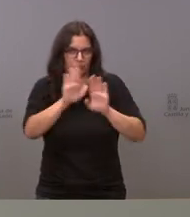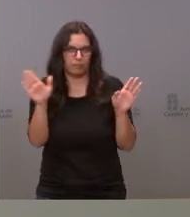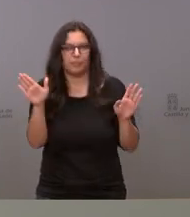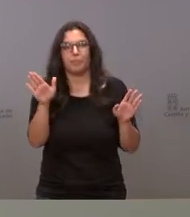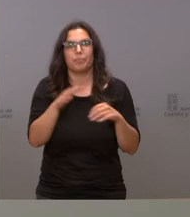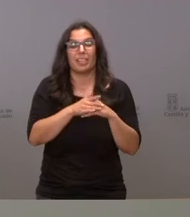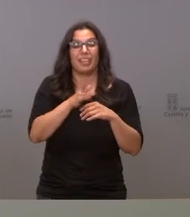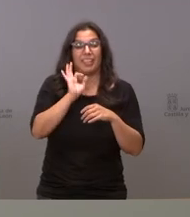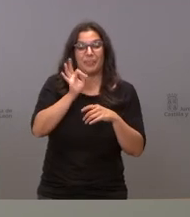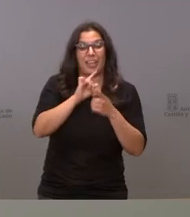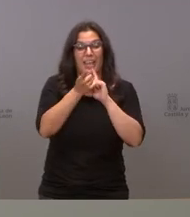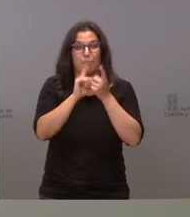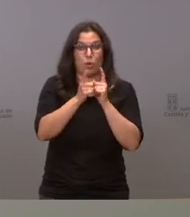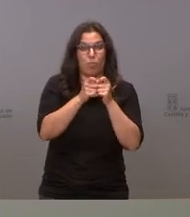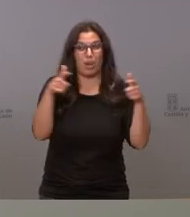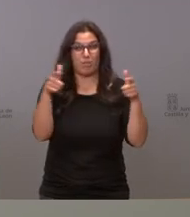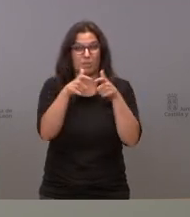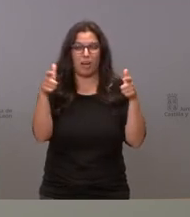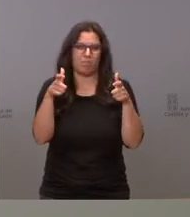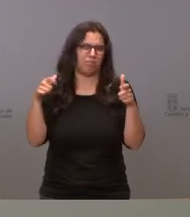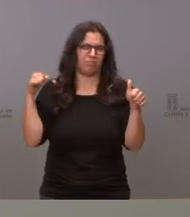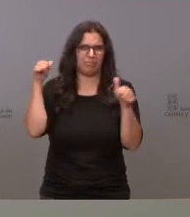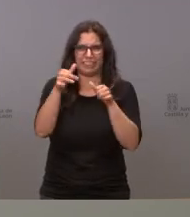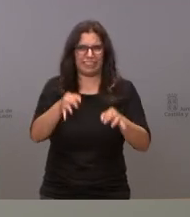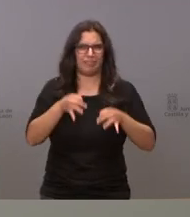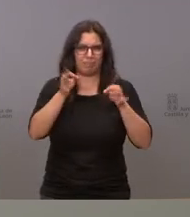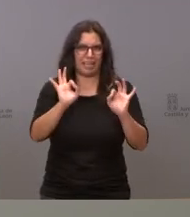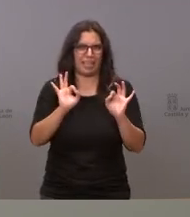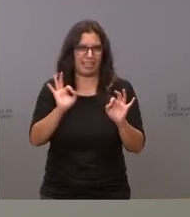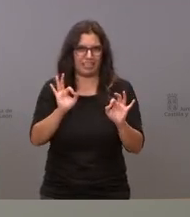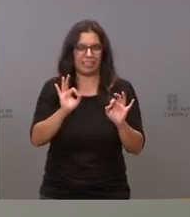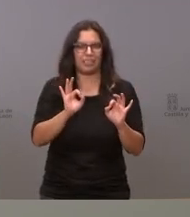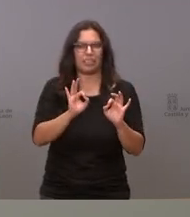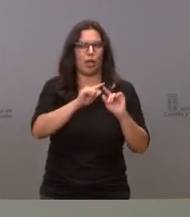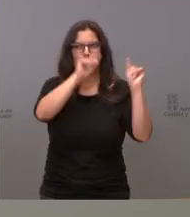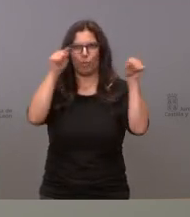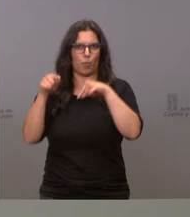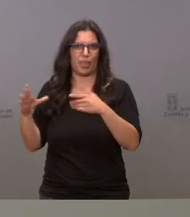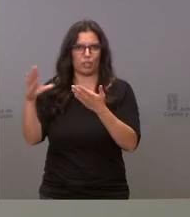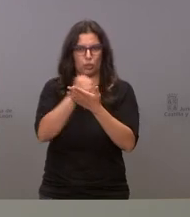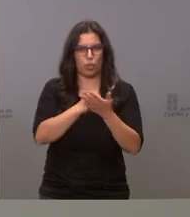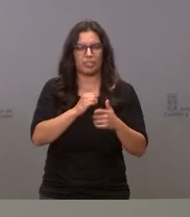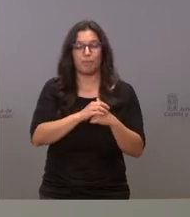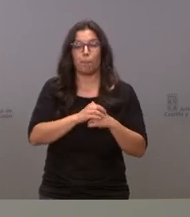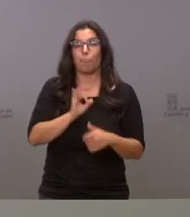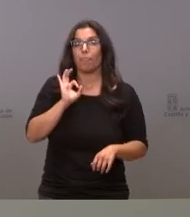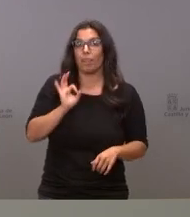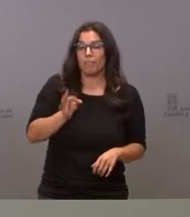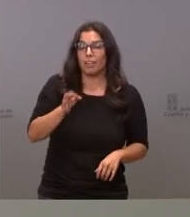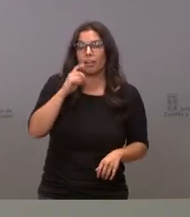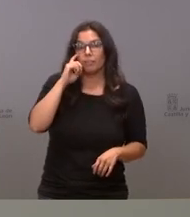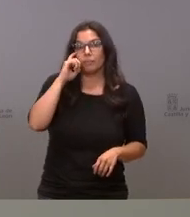oscilaciones han sucedido durante todo este tiempo en todas las provincias hombre sí que es verdad que